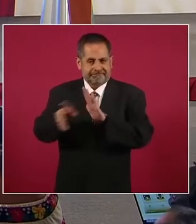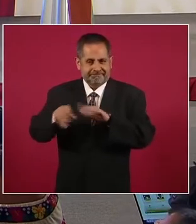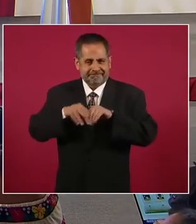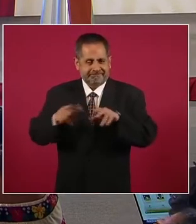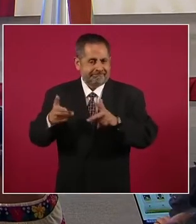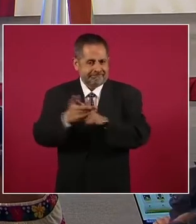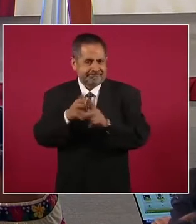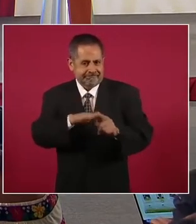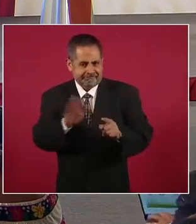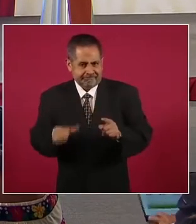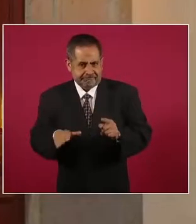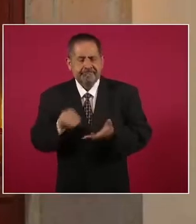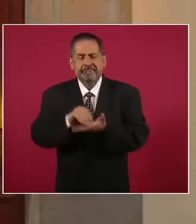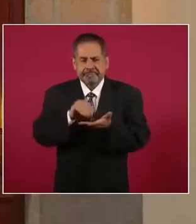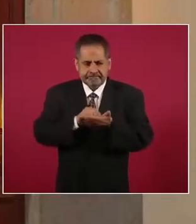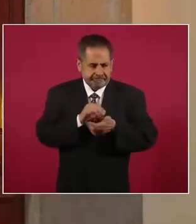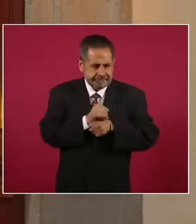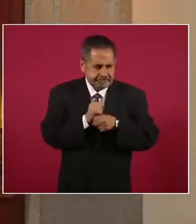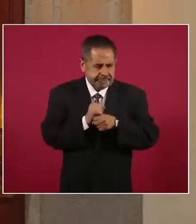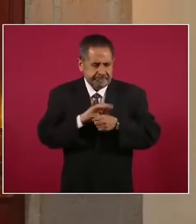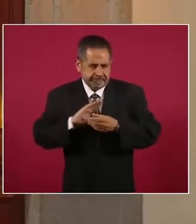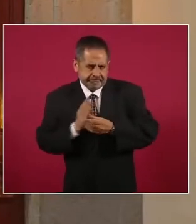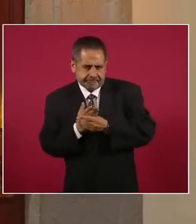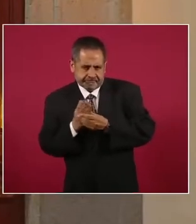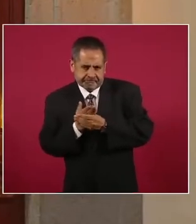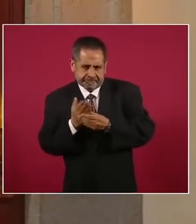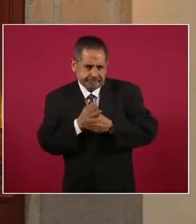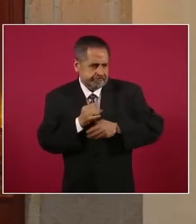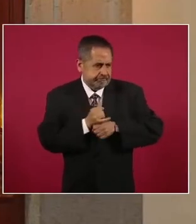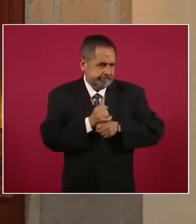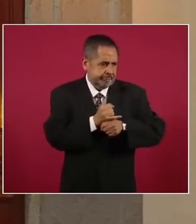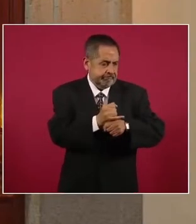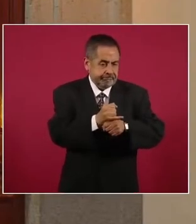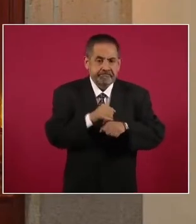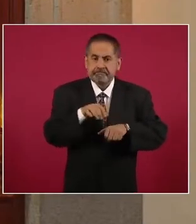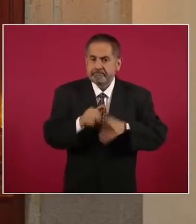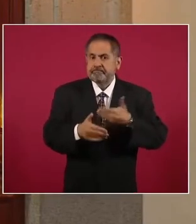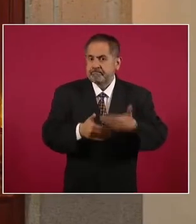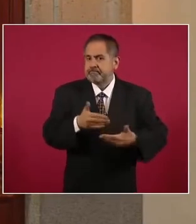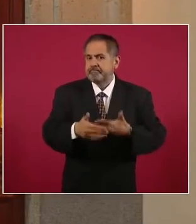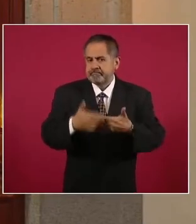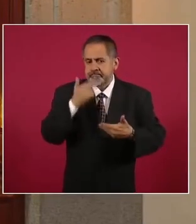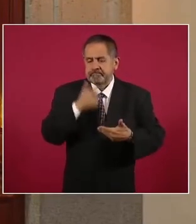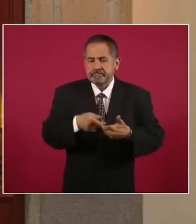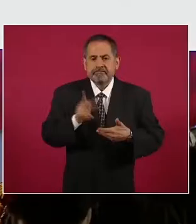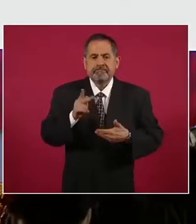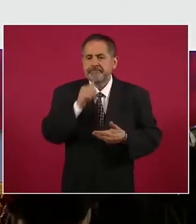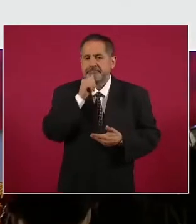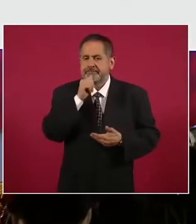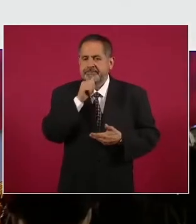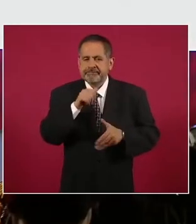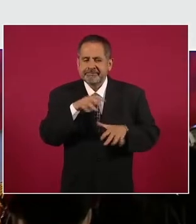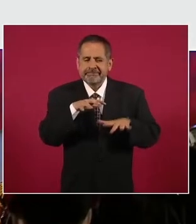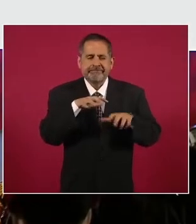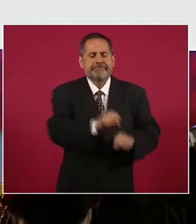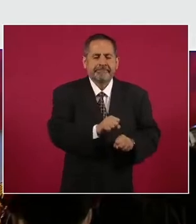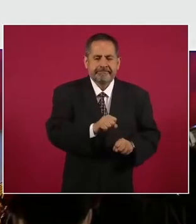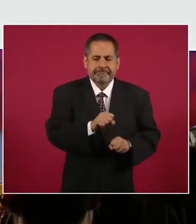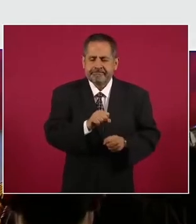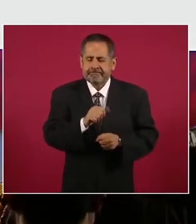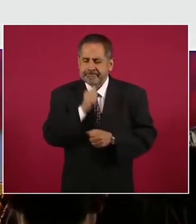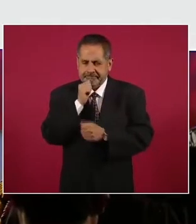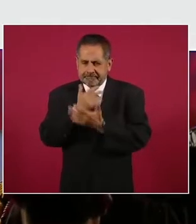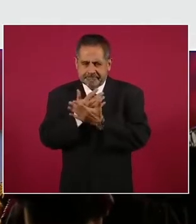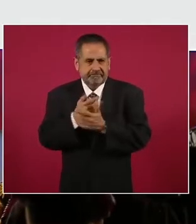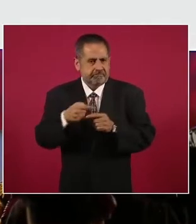las investigaciones complementarias. Hay avances, pero no se pueden todavía judicializar, de